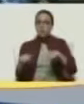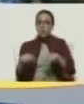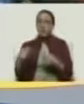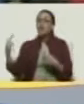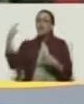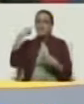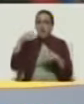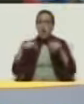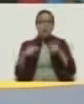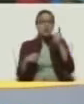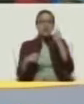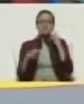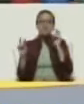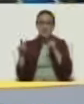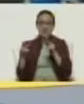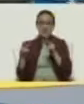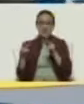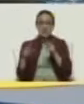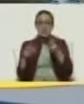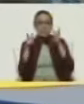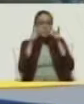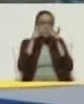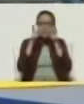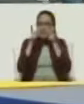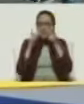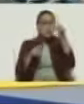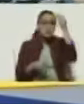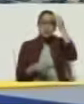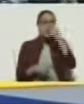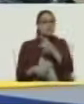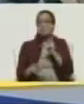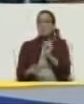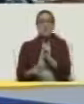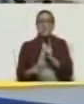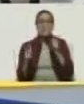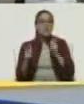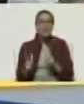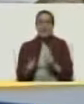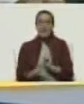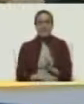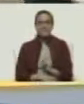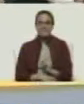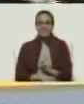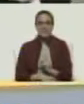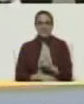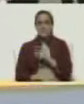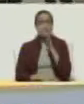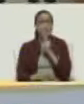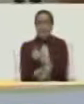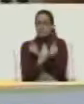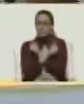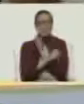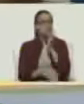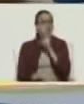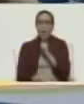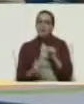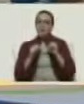programa y está pendiente. Sé que ella no quiere descansar. No quiere descansar.